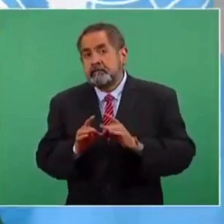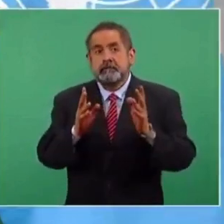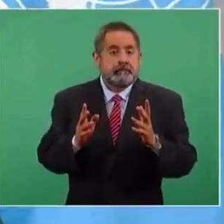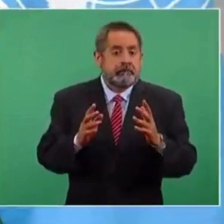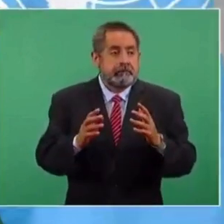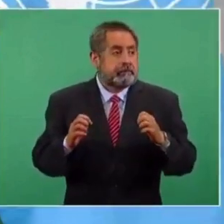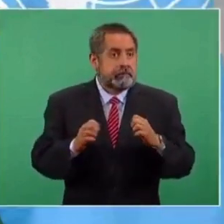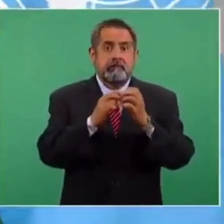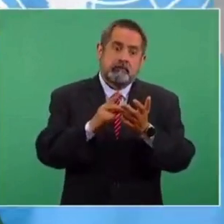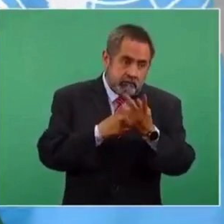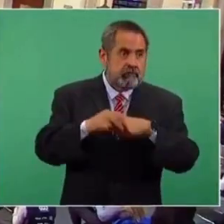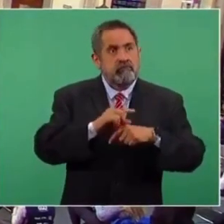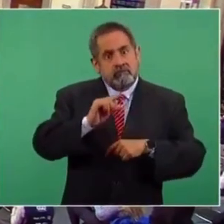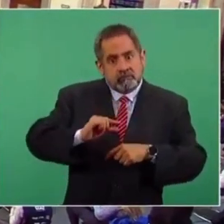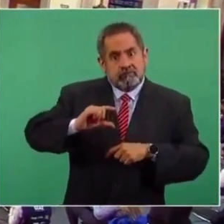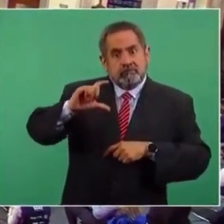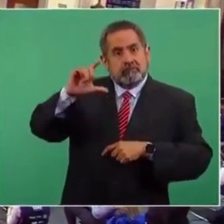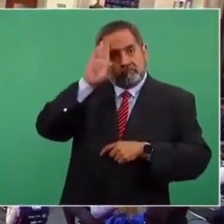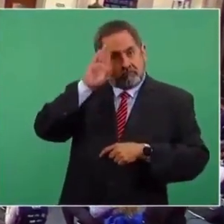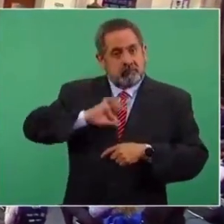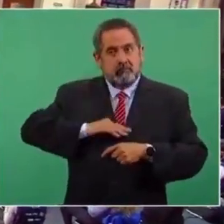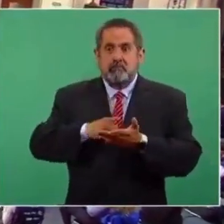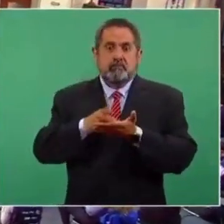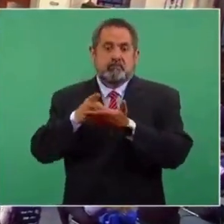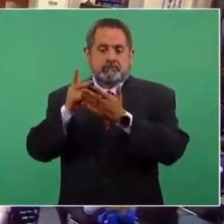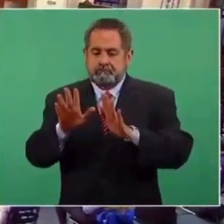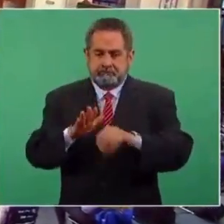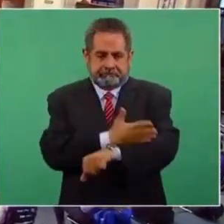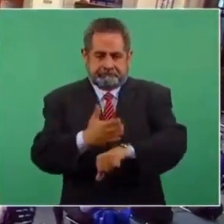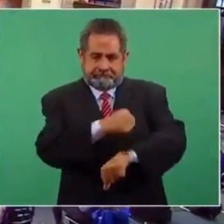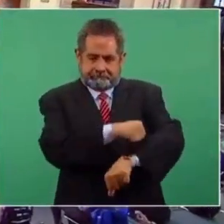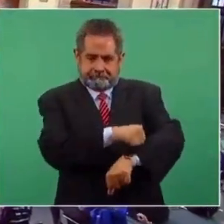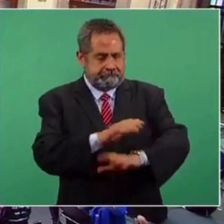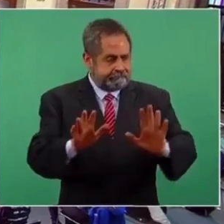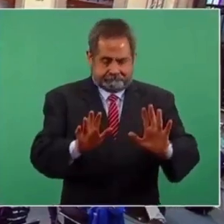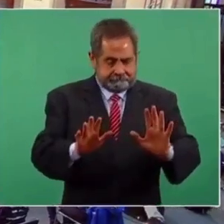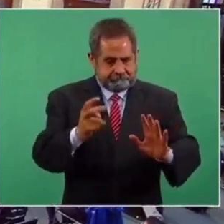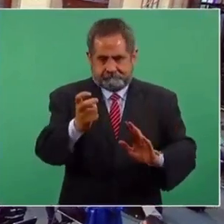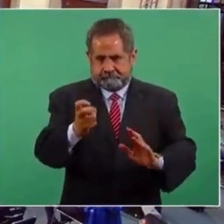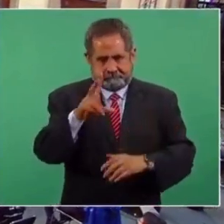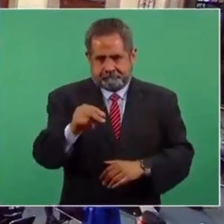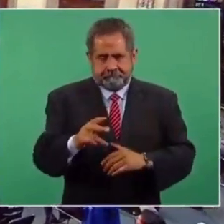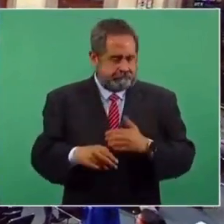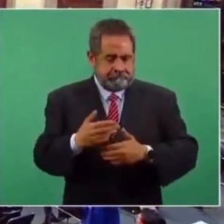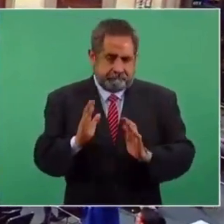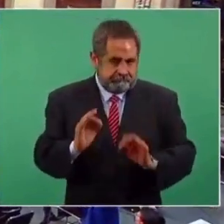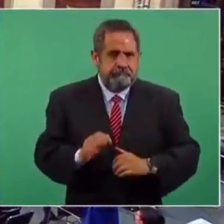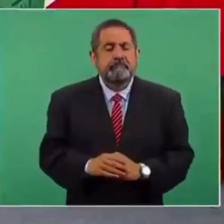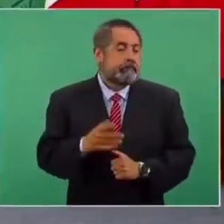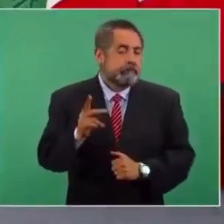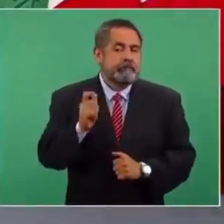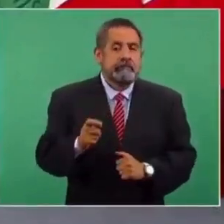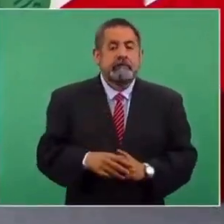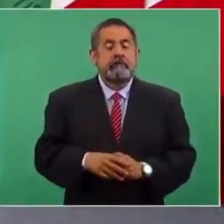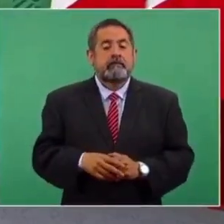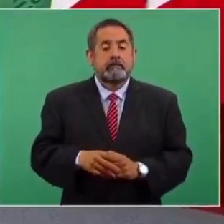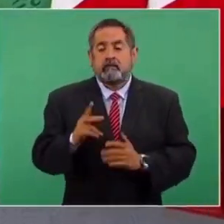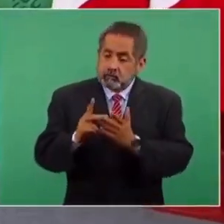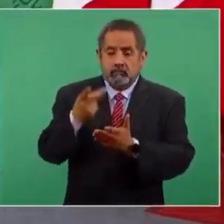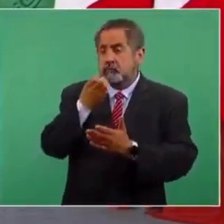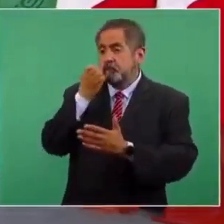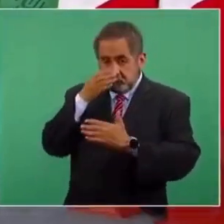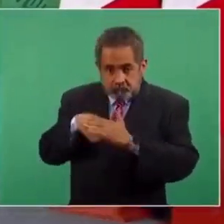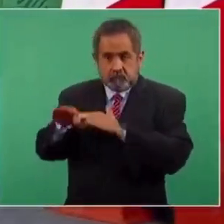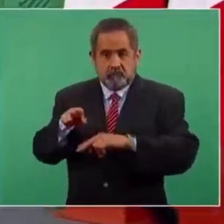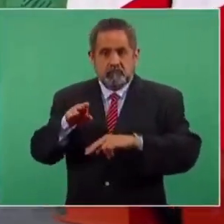de nuevo de incremento de contagios, pero toco madera que eso no va a suceder, porque hablo del regreso a